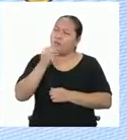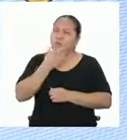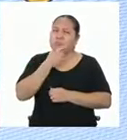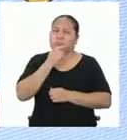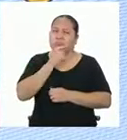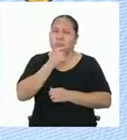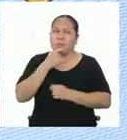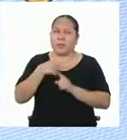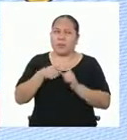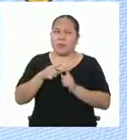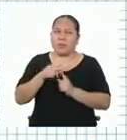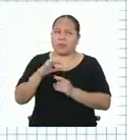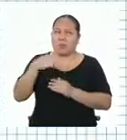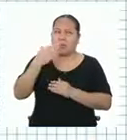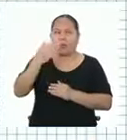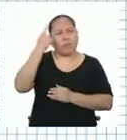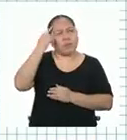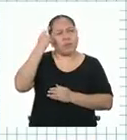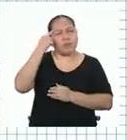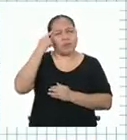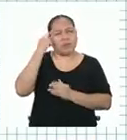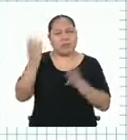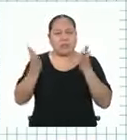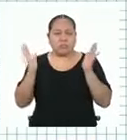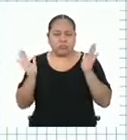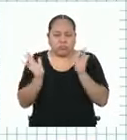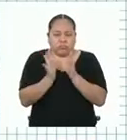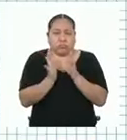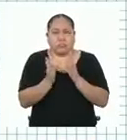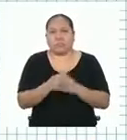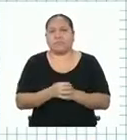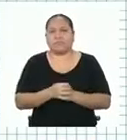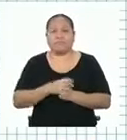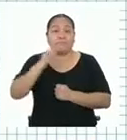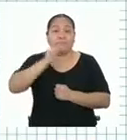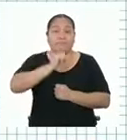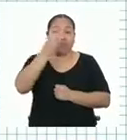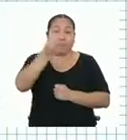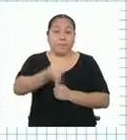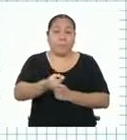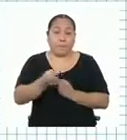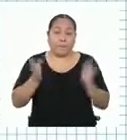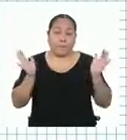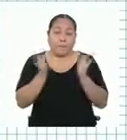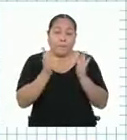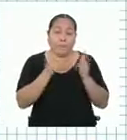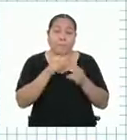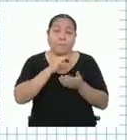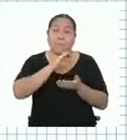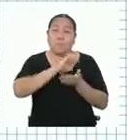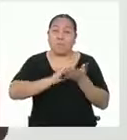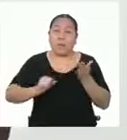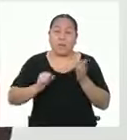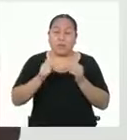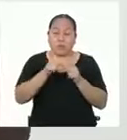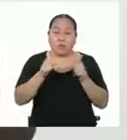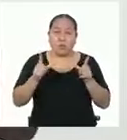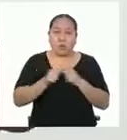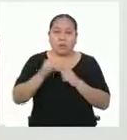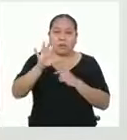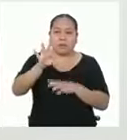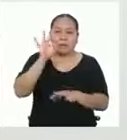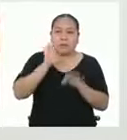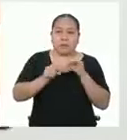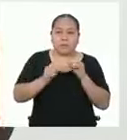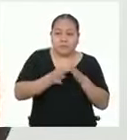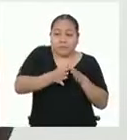Pero luego creo que me puede quedar muy pequeña. Es verdad, te quedaría menos espacio. Tú tienes que elegir